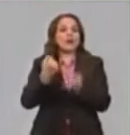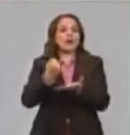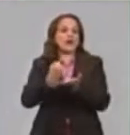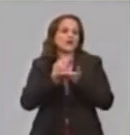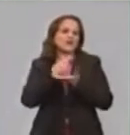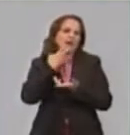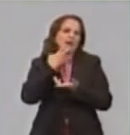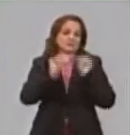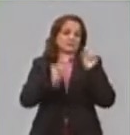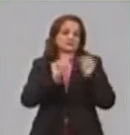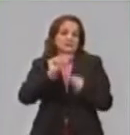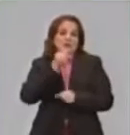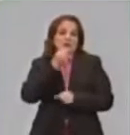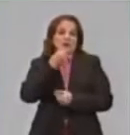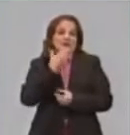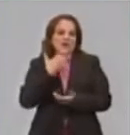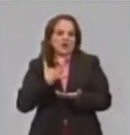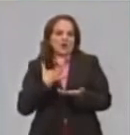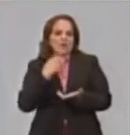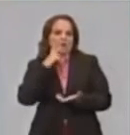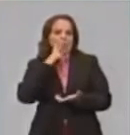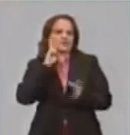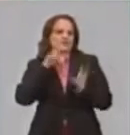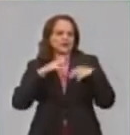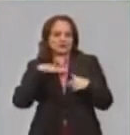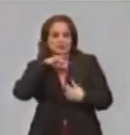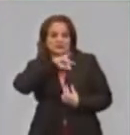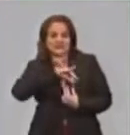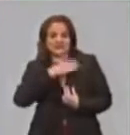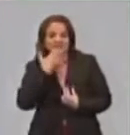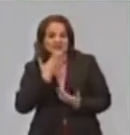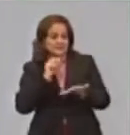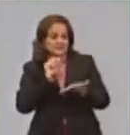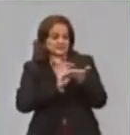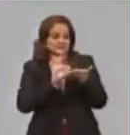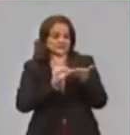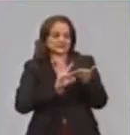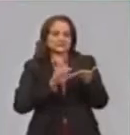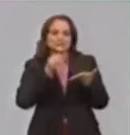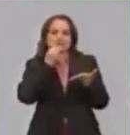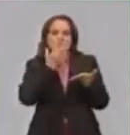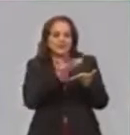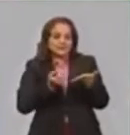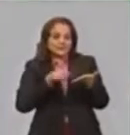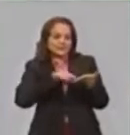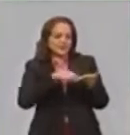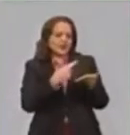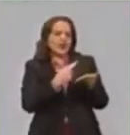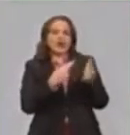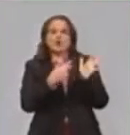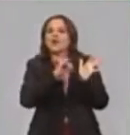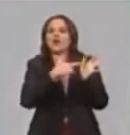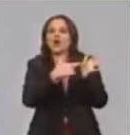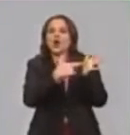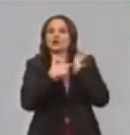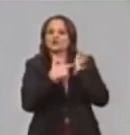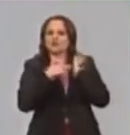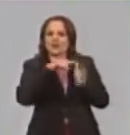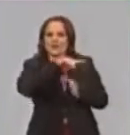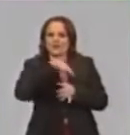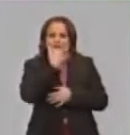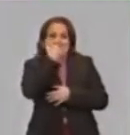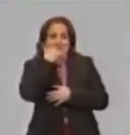diagnostique, es decir, un poco tenga referencia de cómo se está sintiendo, y a partir de aquí obtenga una serie de orientaciones de recursos un poco más